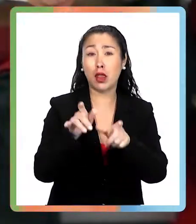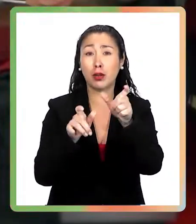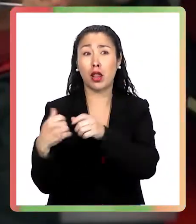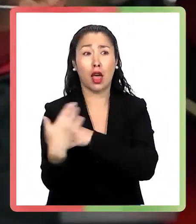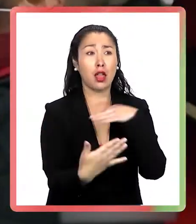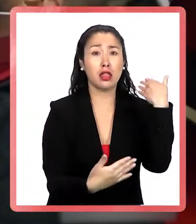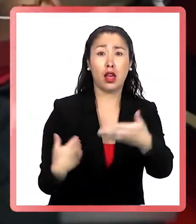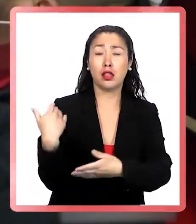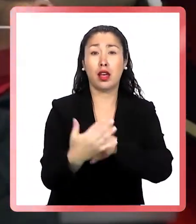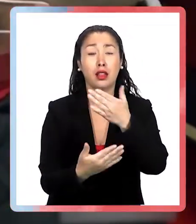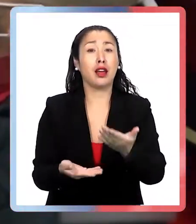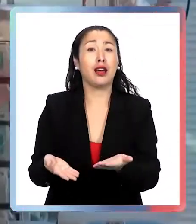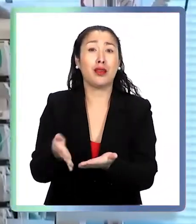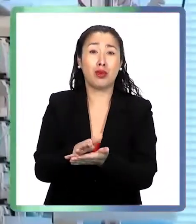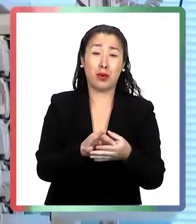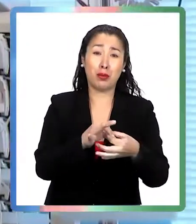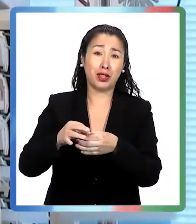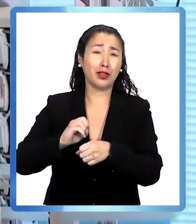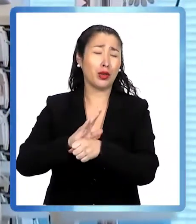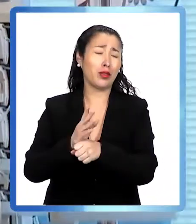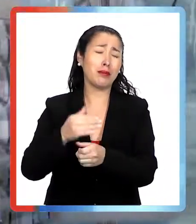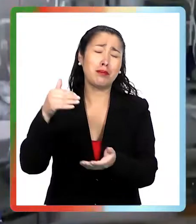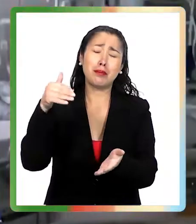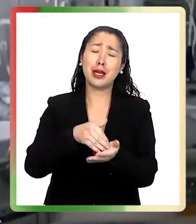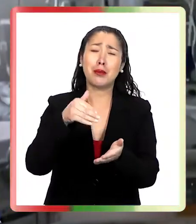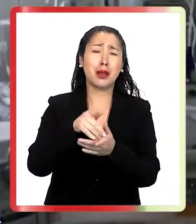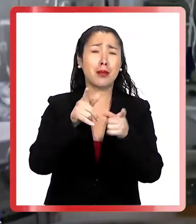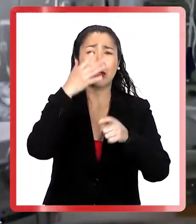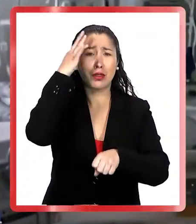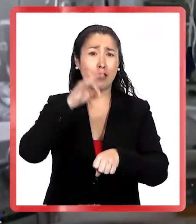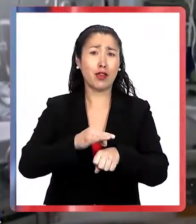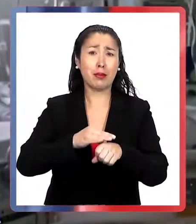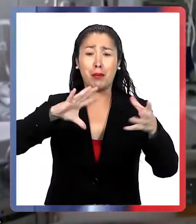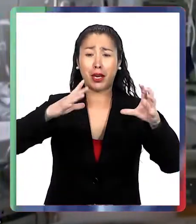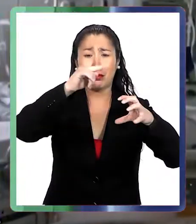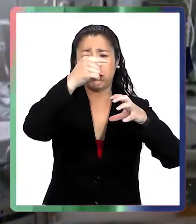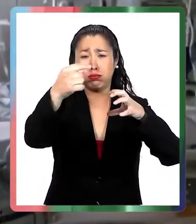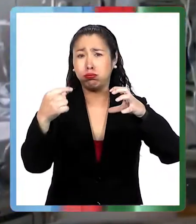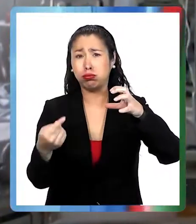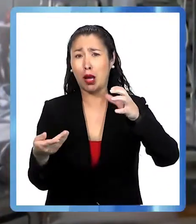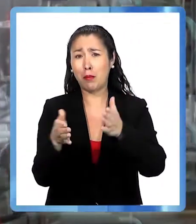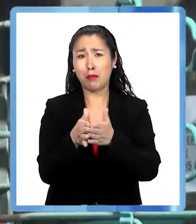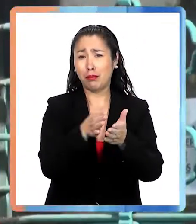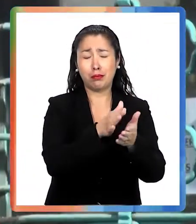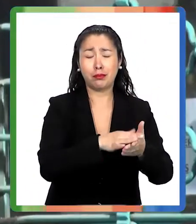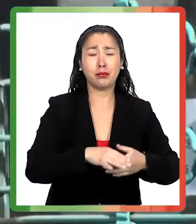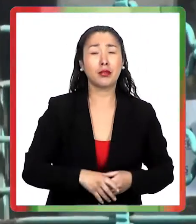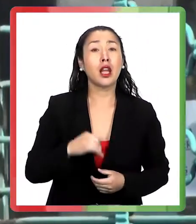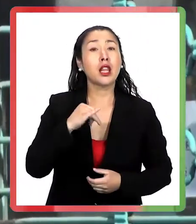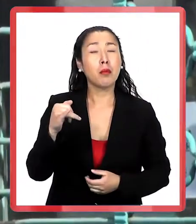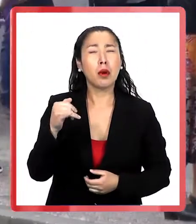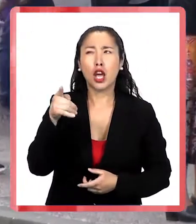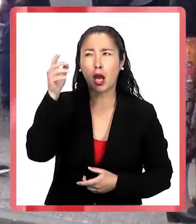virus de persona en persona y cobrando la vida de miles y miles de enfermos cada día en todo el planeta. Y en Chile,